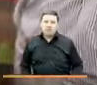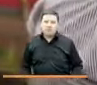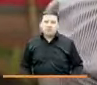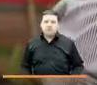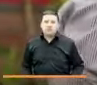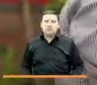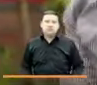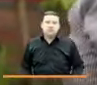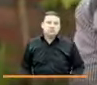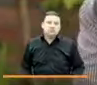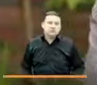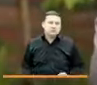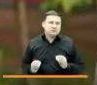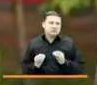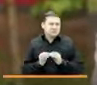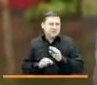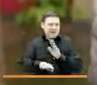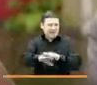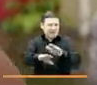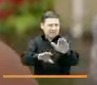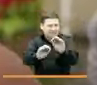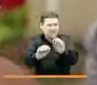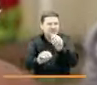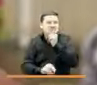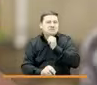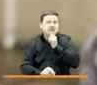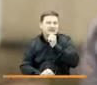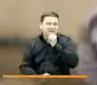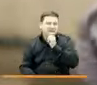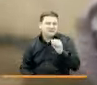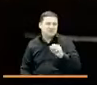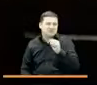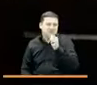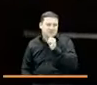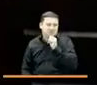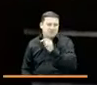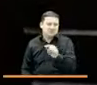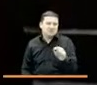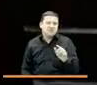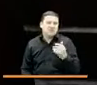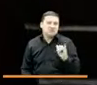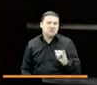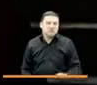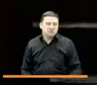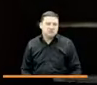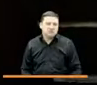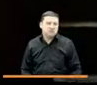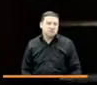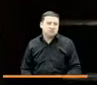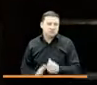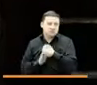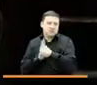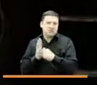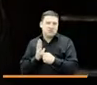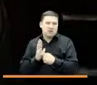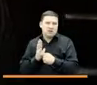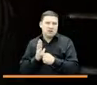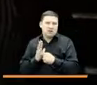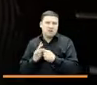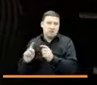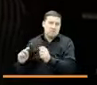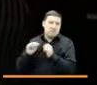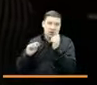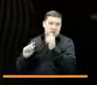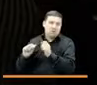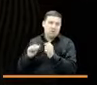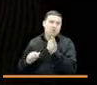que tenga un poquito de paciencia que sí que ellos ella pues ese programa pues así como me internizaron a mí